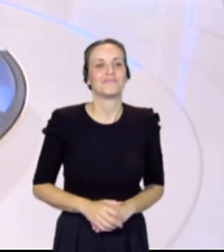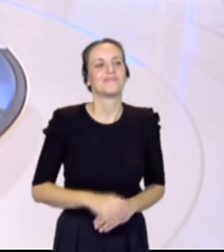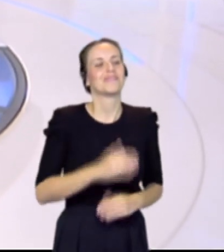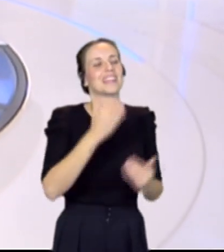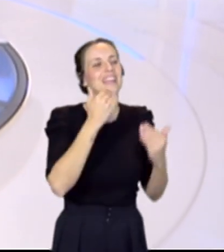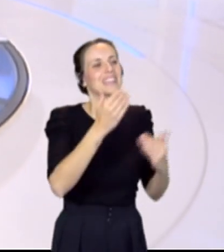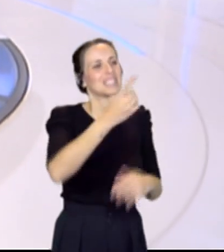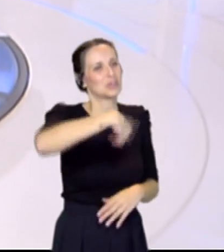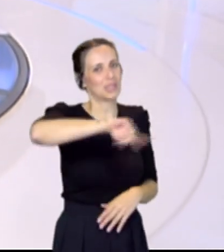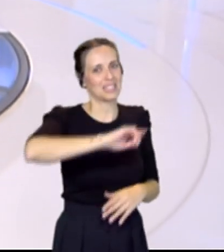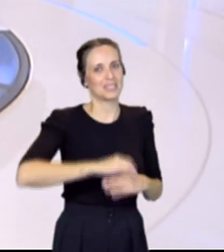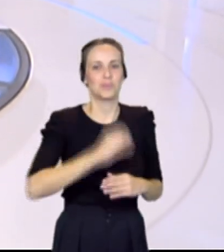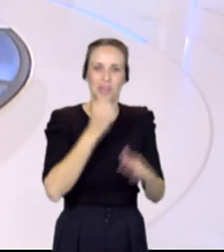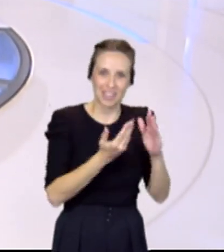Muchísimas gracias a ustedes Te dan buen día